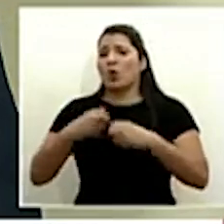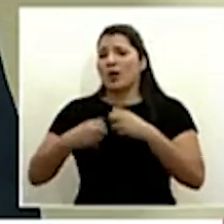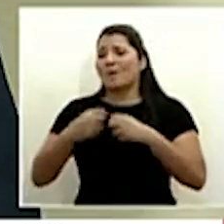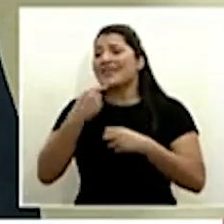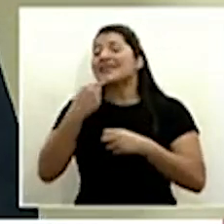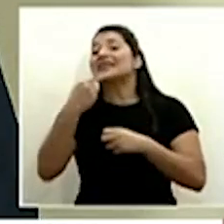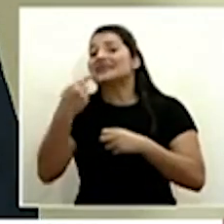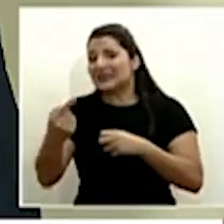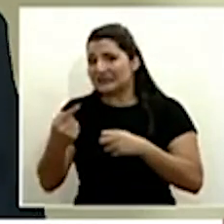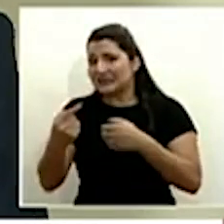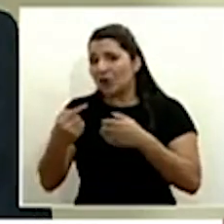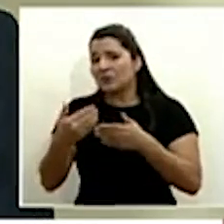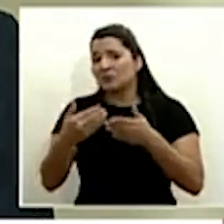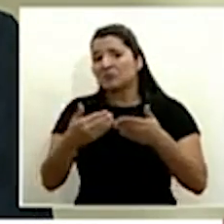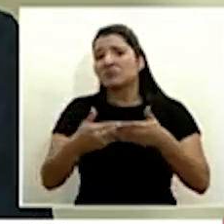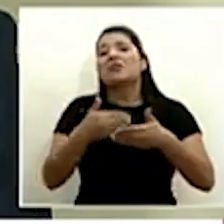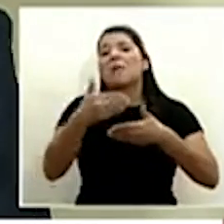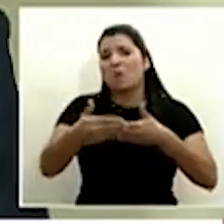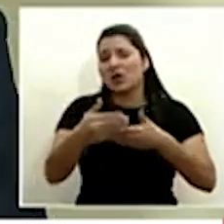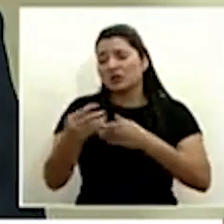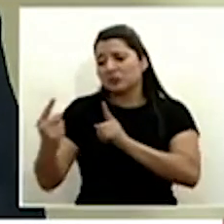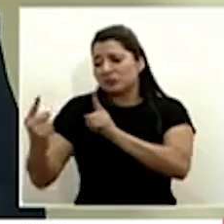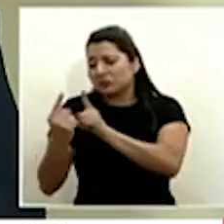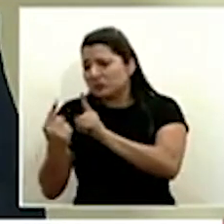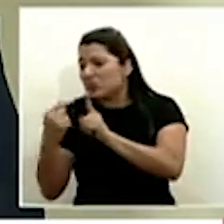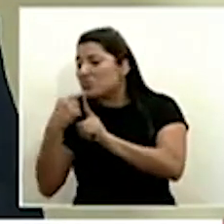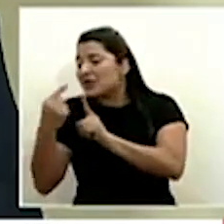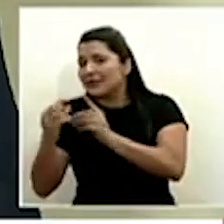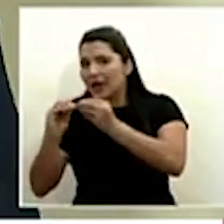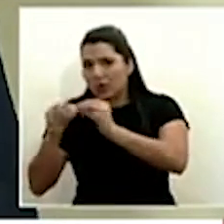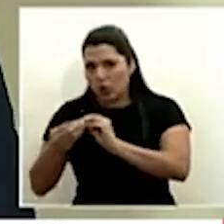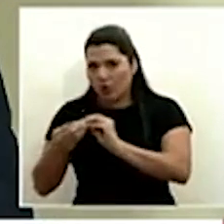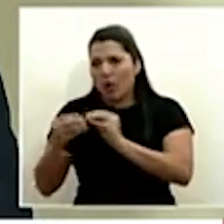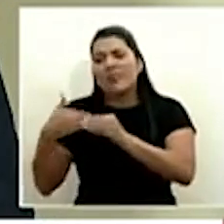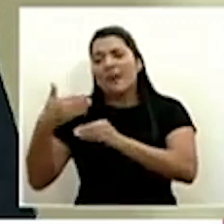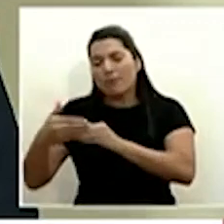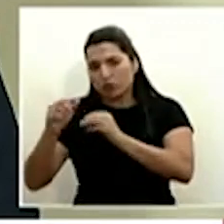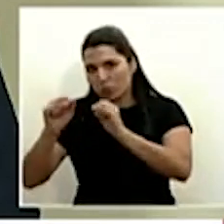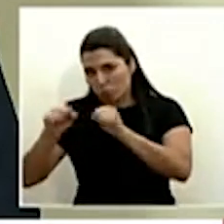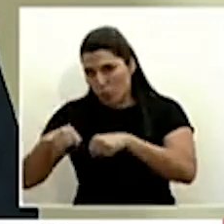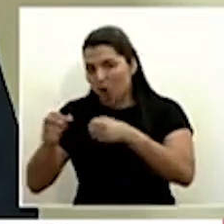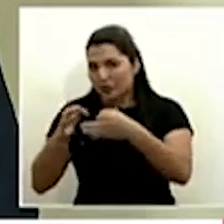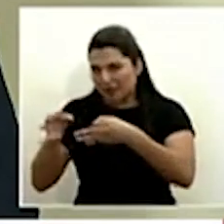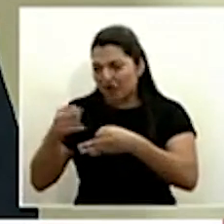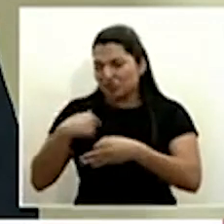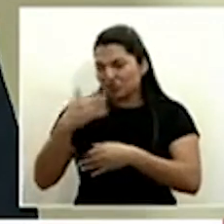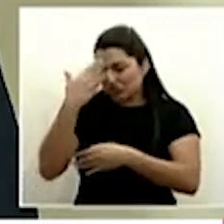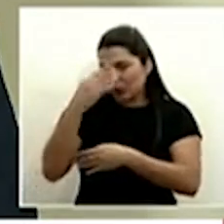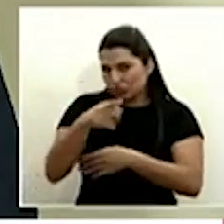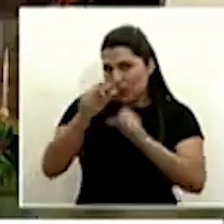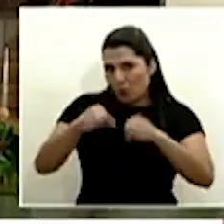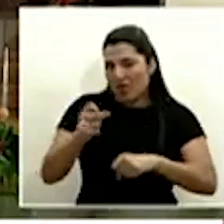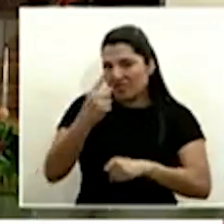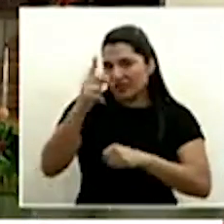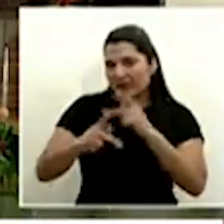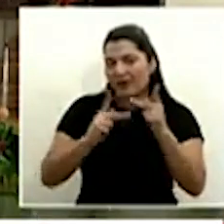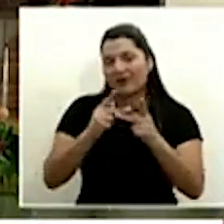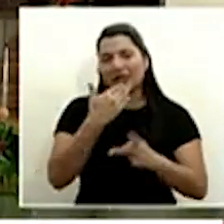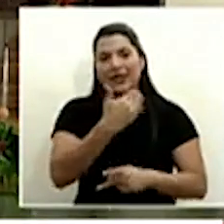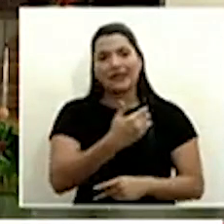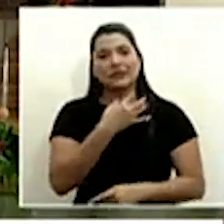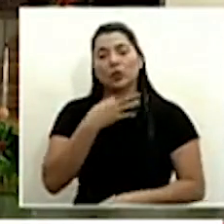puedo comentar me parece que no es conveniente bajo las circunstancias ahora que le puedo explicar y estoy seguro que usted me las va a entender perfectamente muchísimas gracias